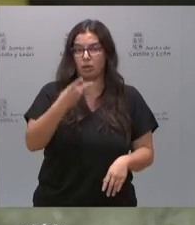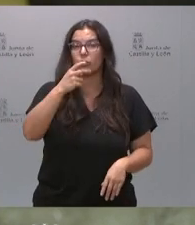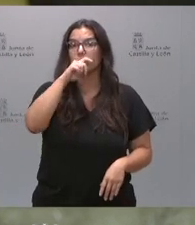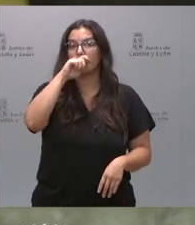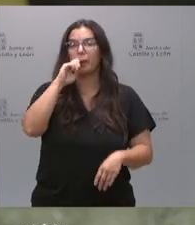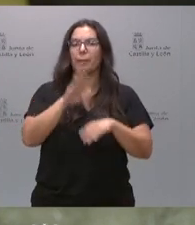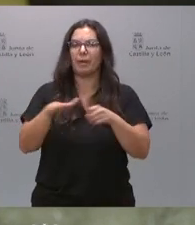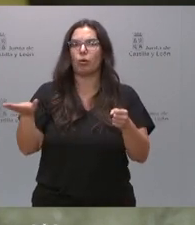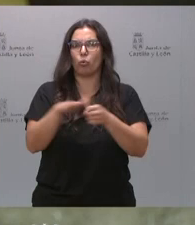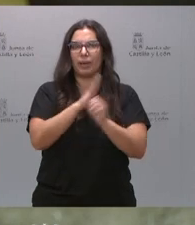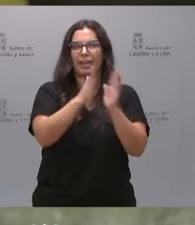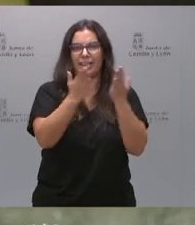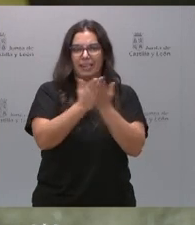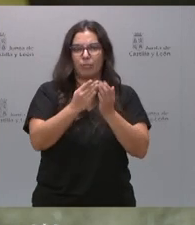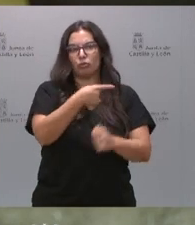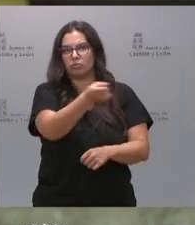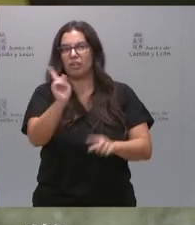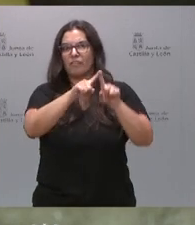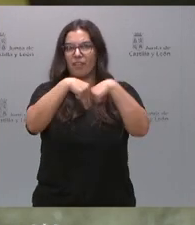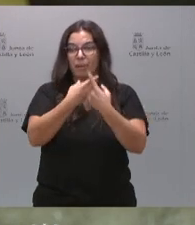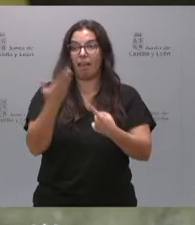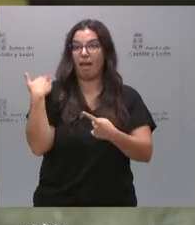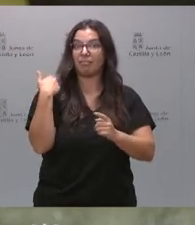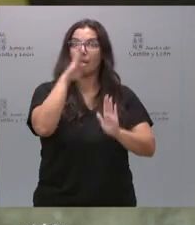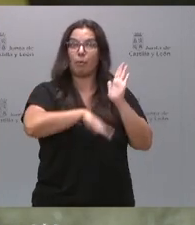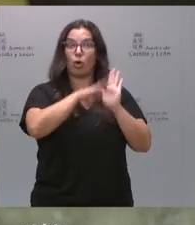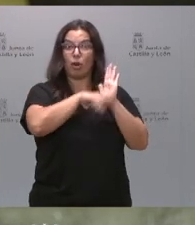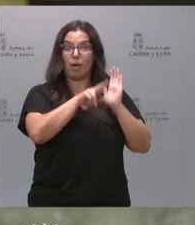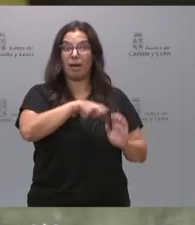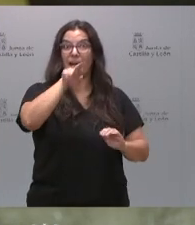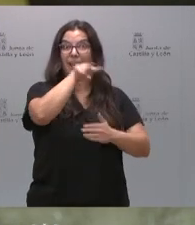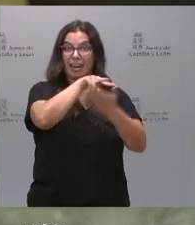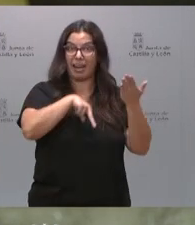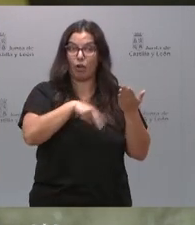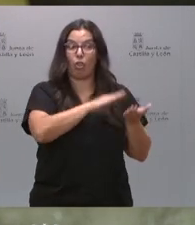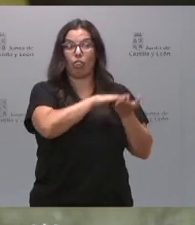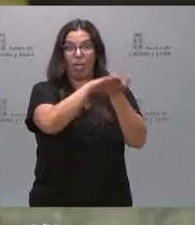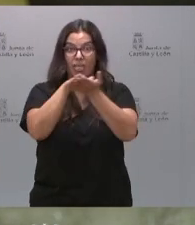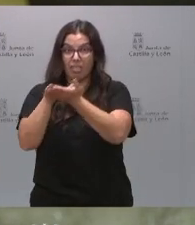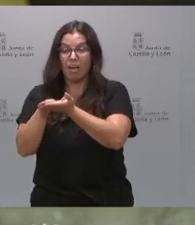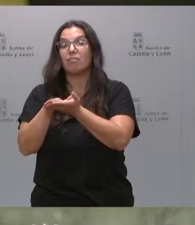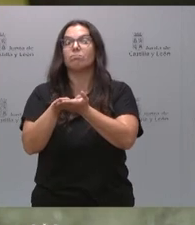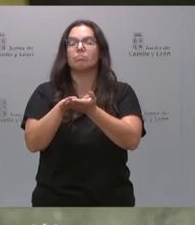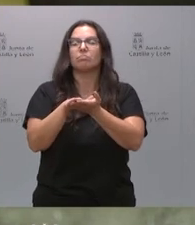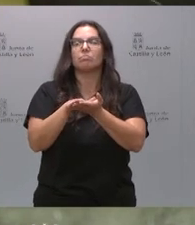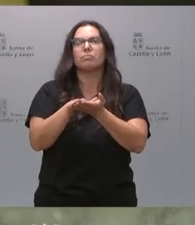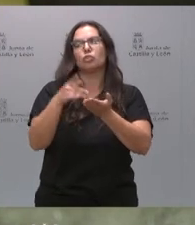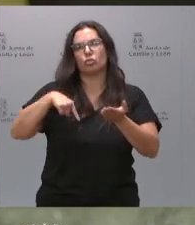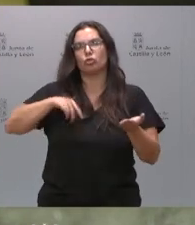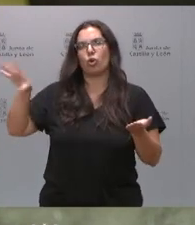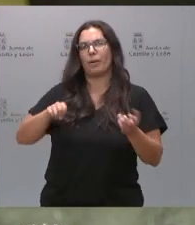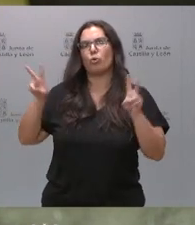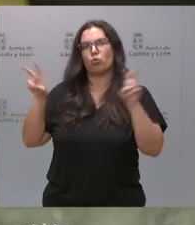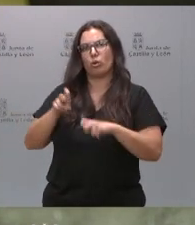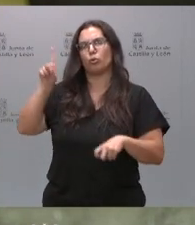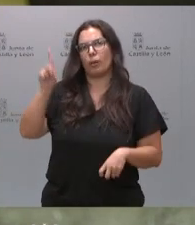costear los libros a esas familias que antes accedían a los mismos por el programa releo. Y